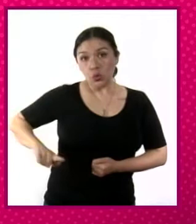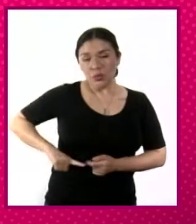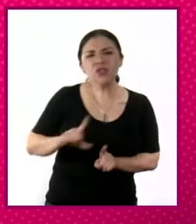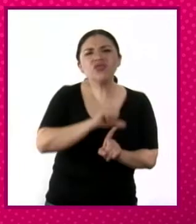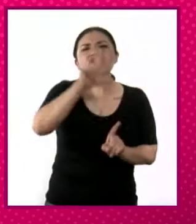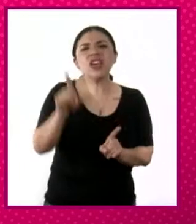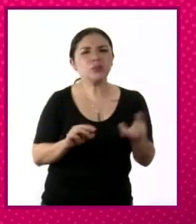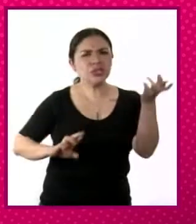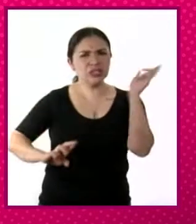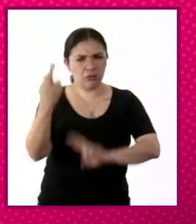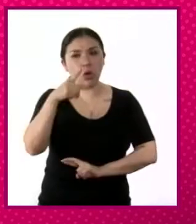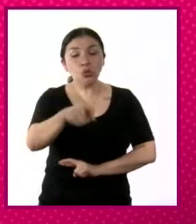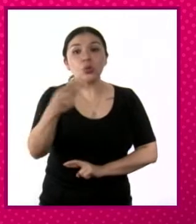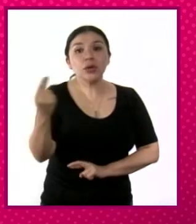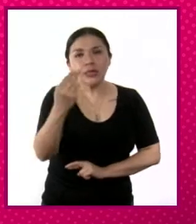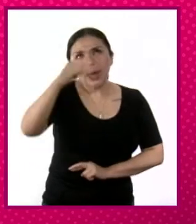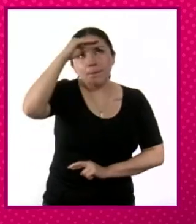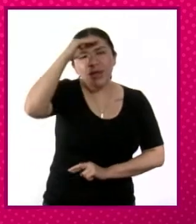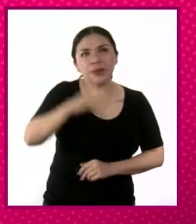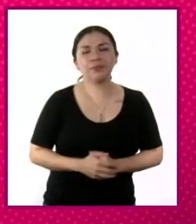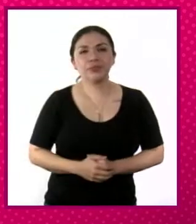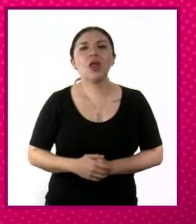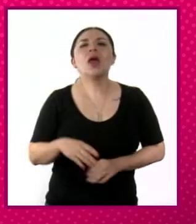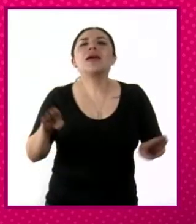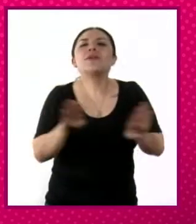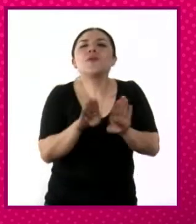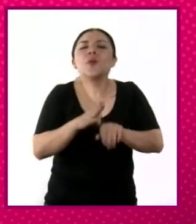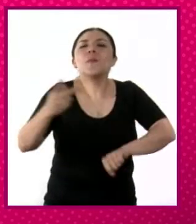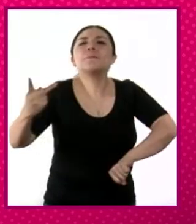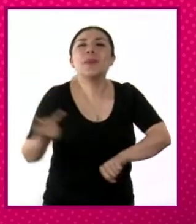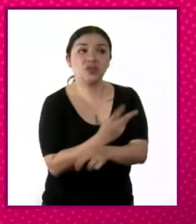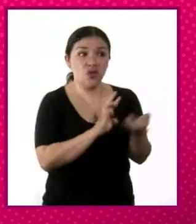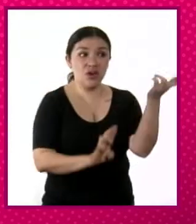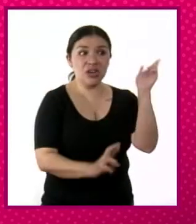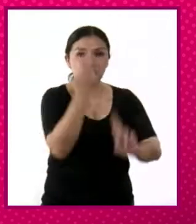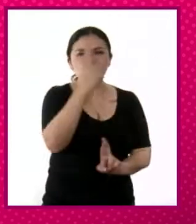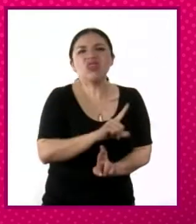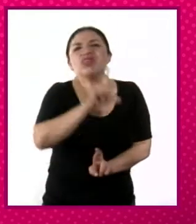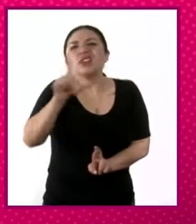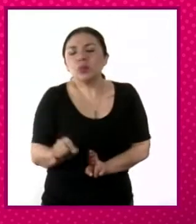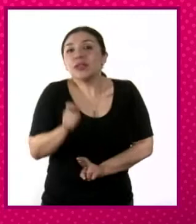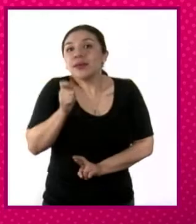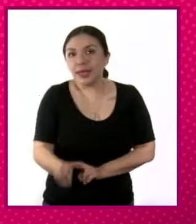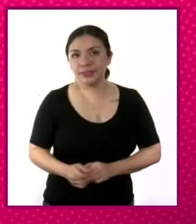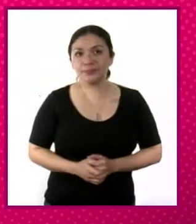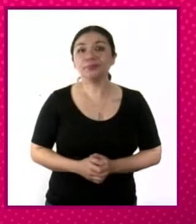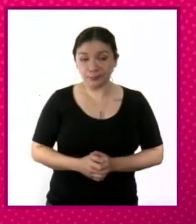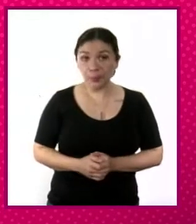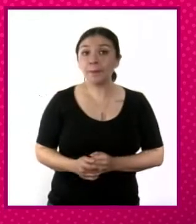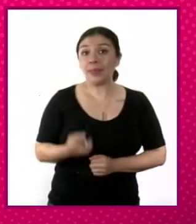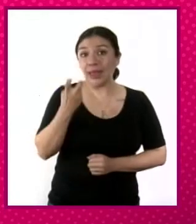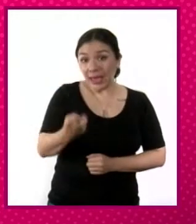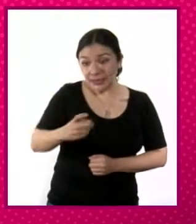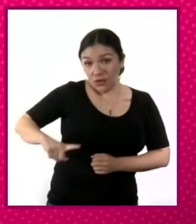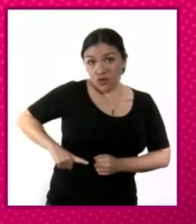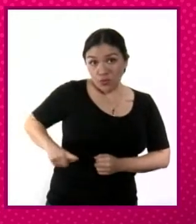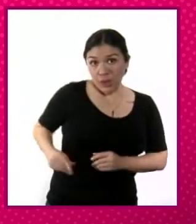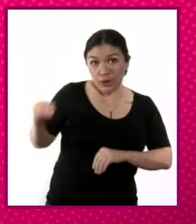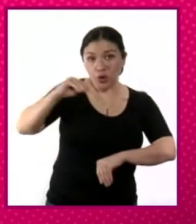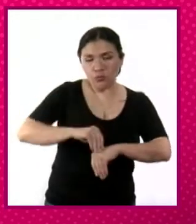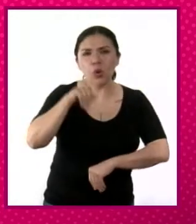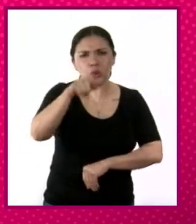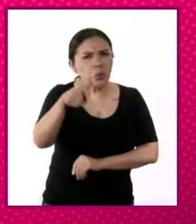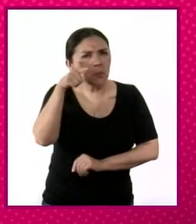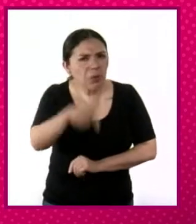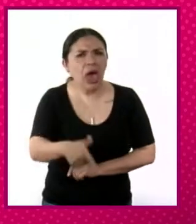debemos pensar que es el resultado final de la Revolución Mexicana. Los cimientos de este Estado lo podemos